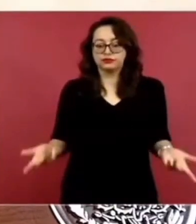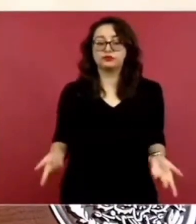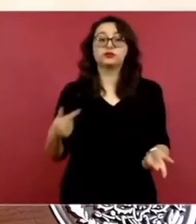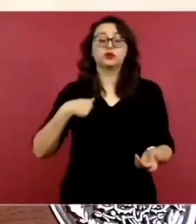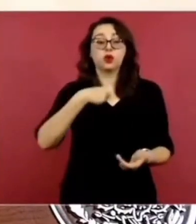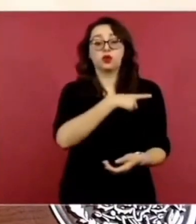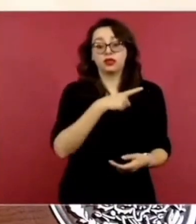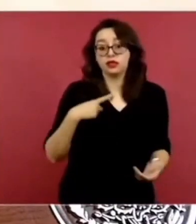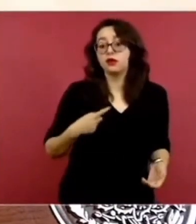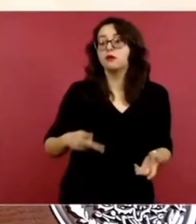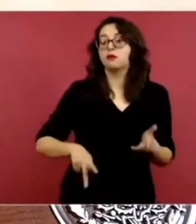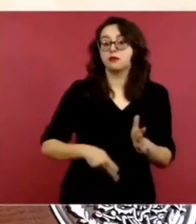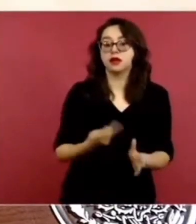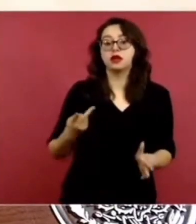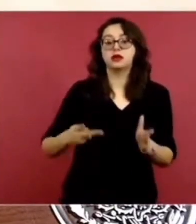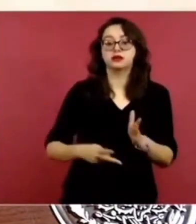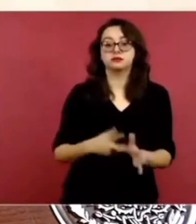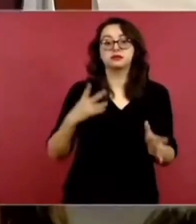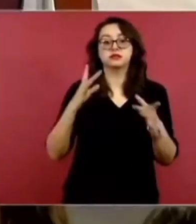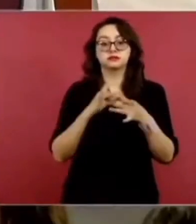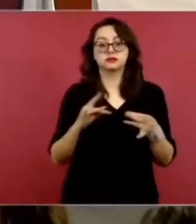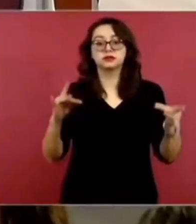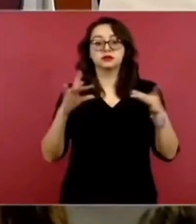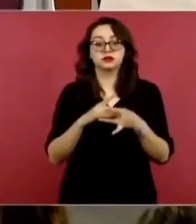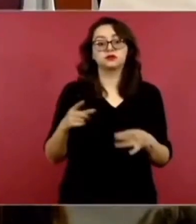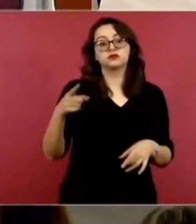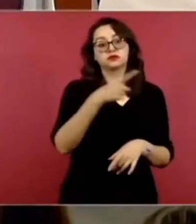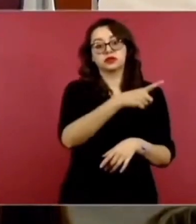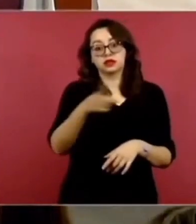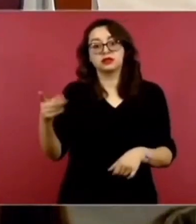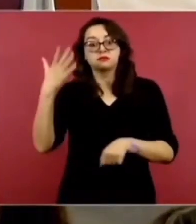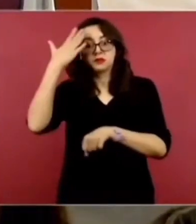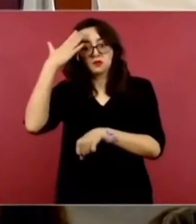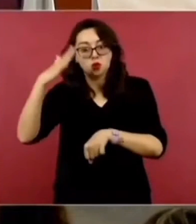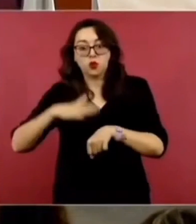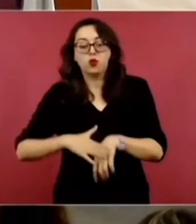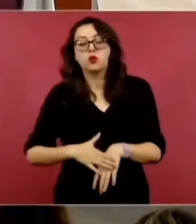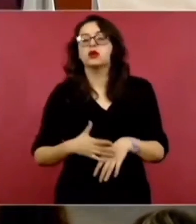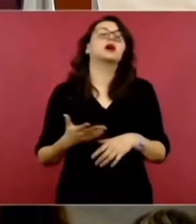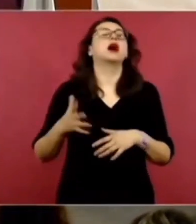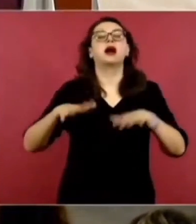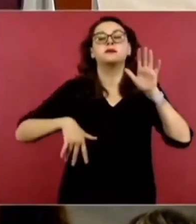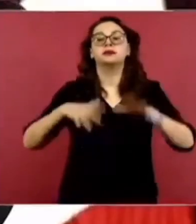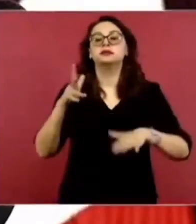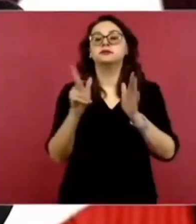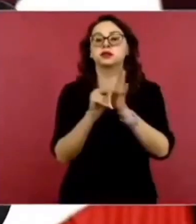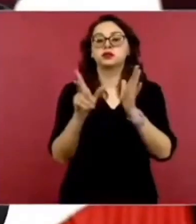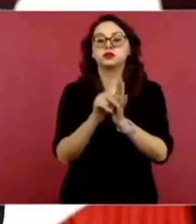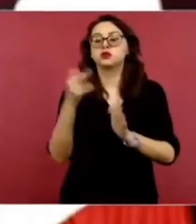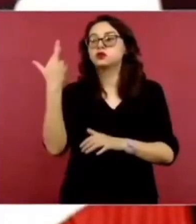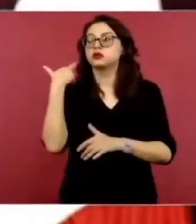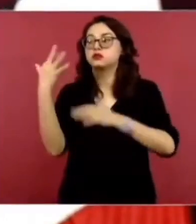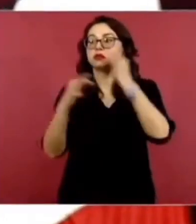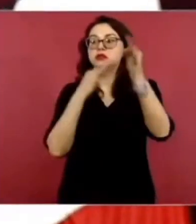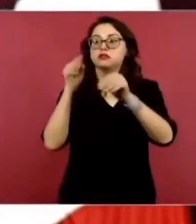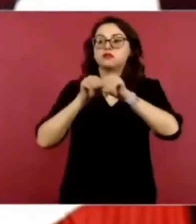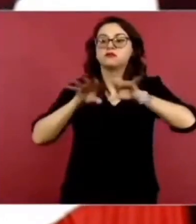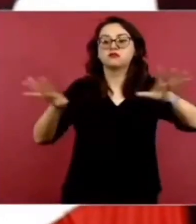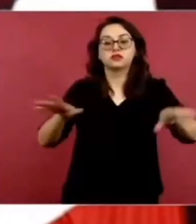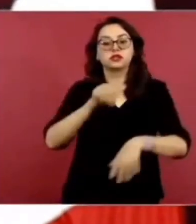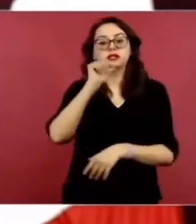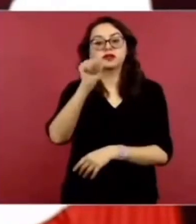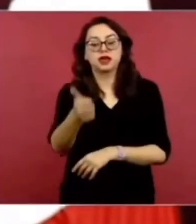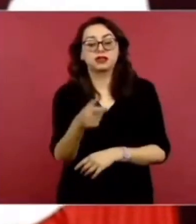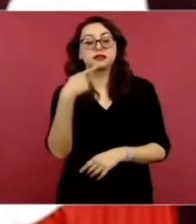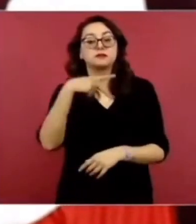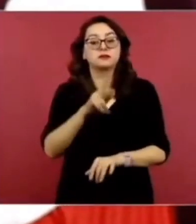repitiendo, porque no lo van a ver ustedes en los periódicos, ni lo van a escuchar en la radio, ni lo van a ver en la televisión.